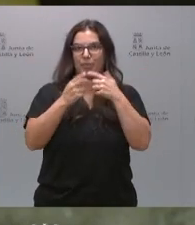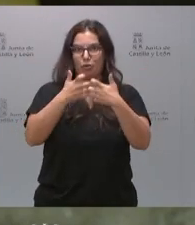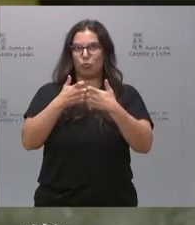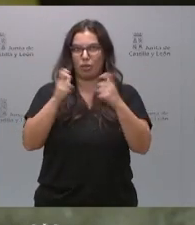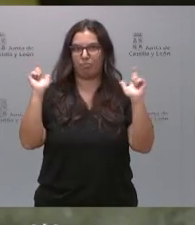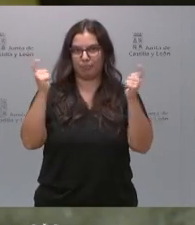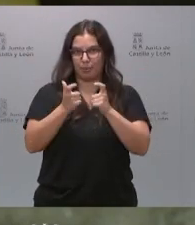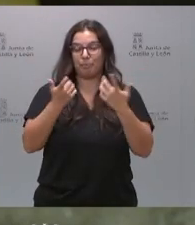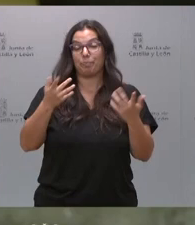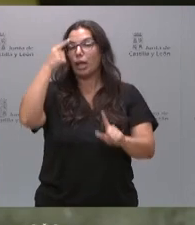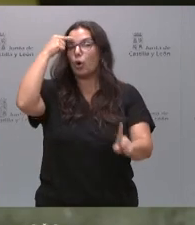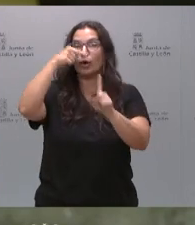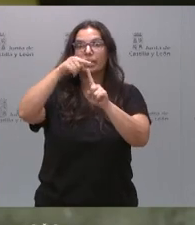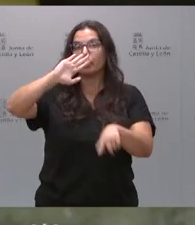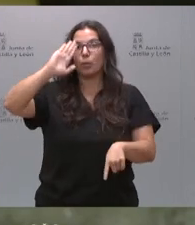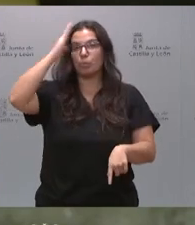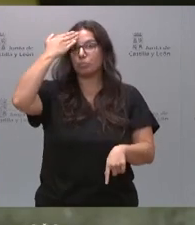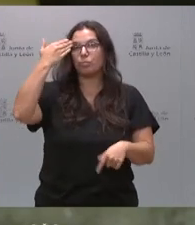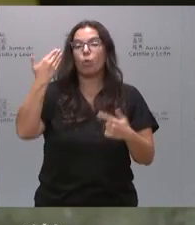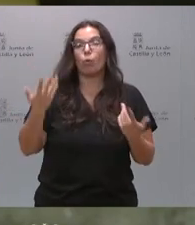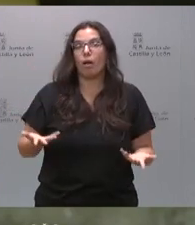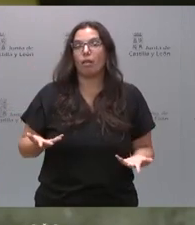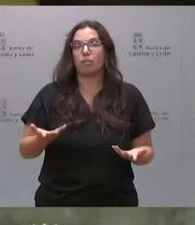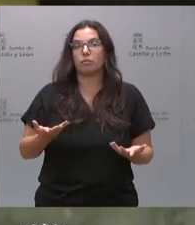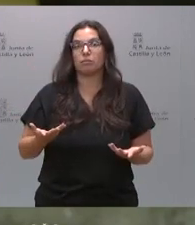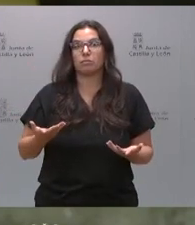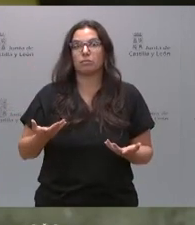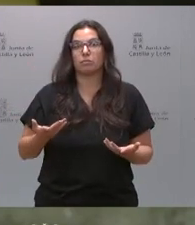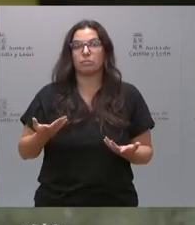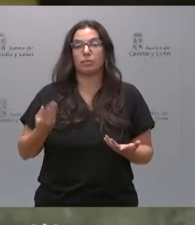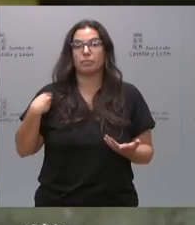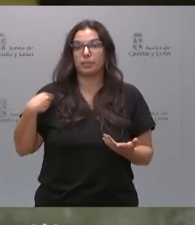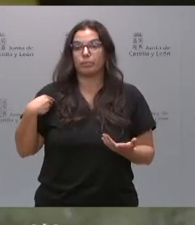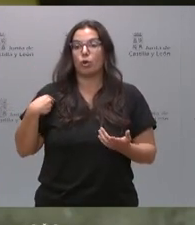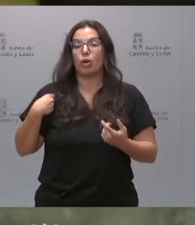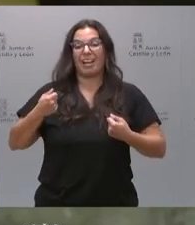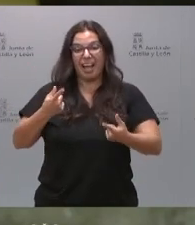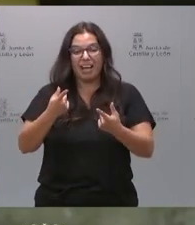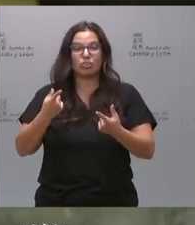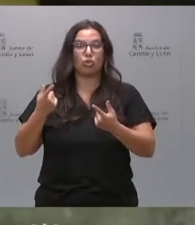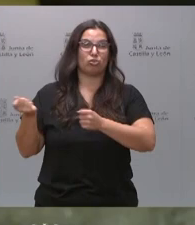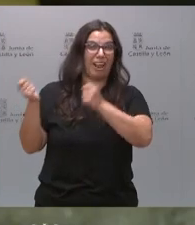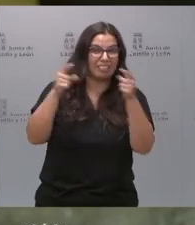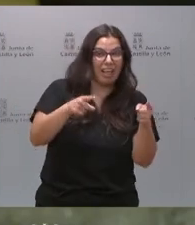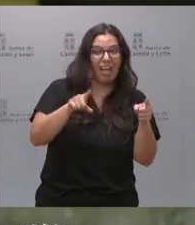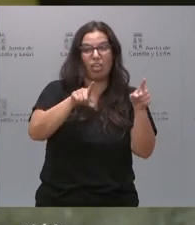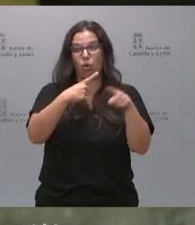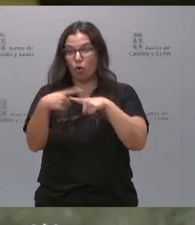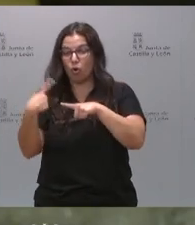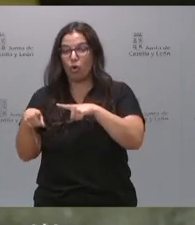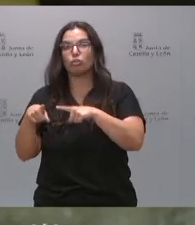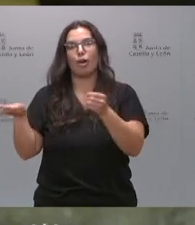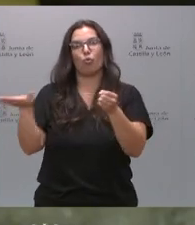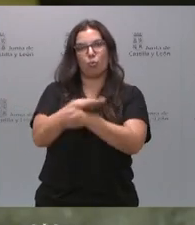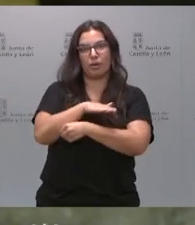El objetivo fundamental es pagar los gastos de traslado motivados porque se